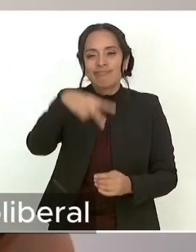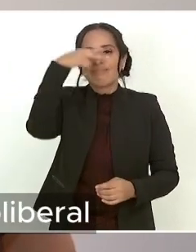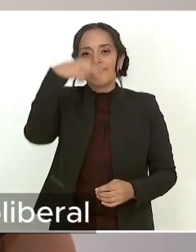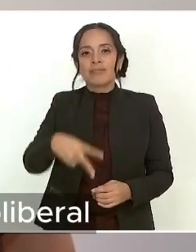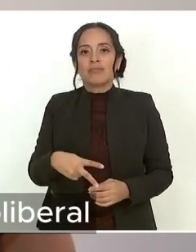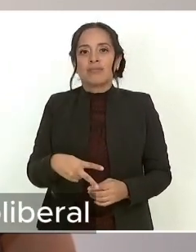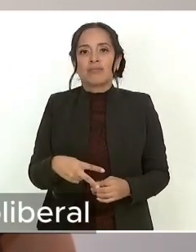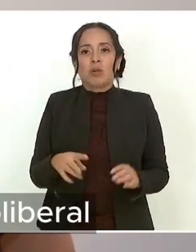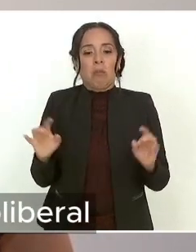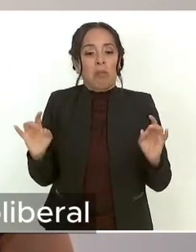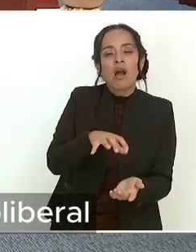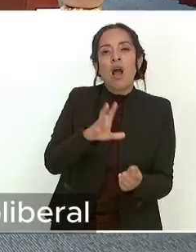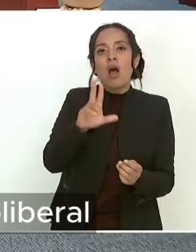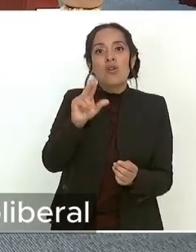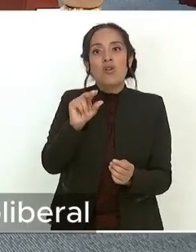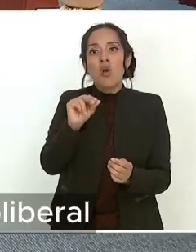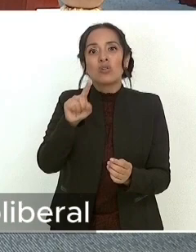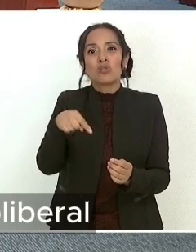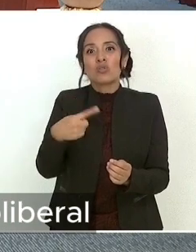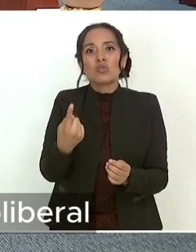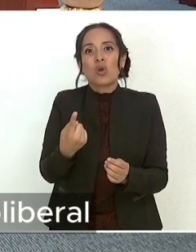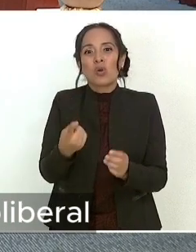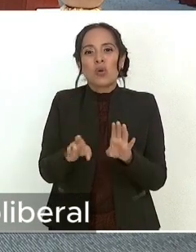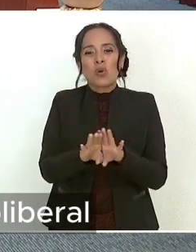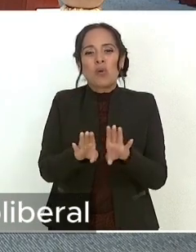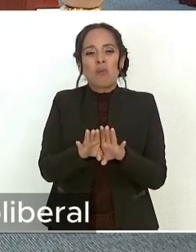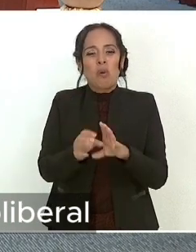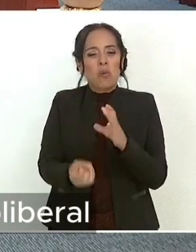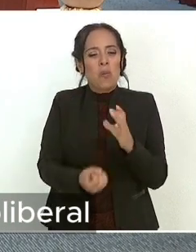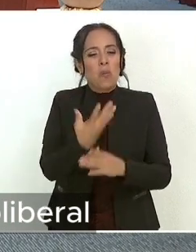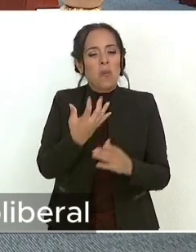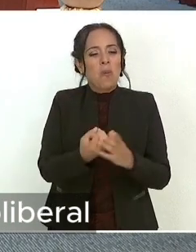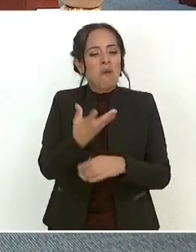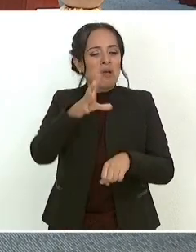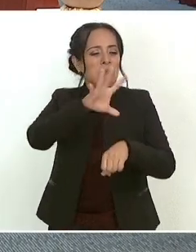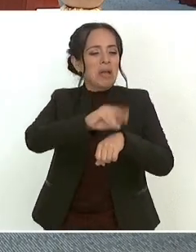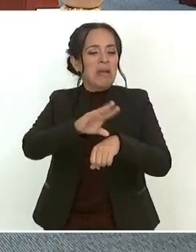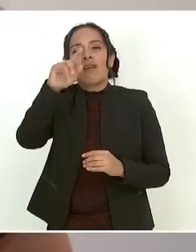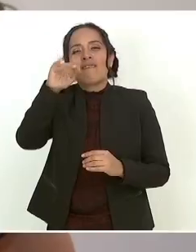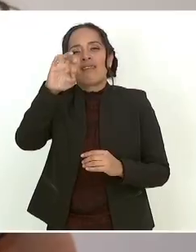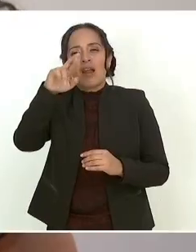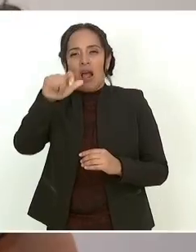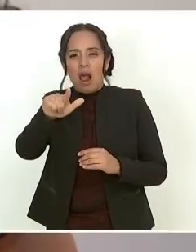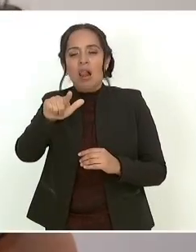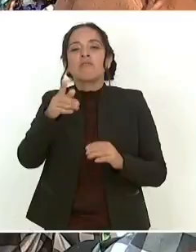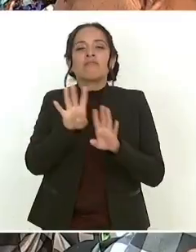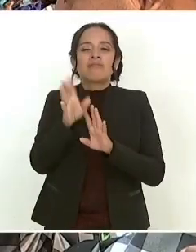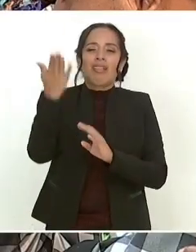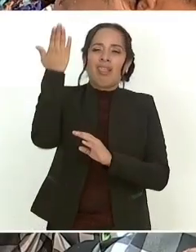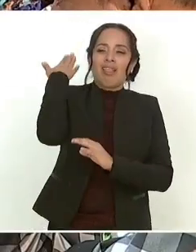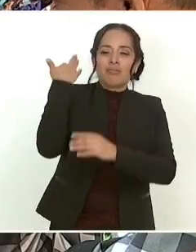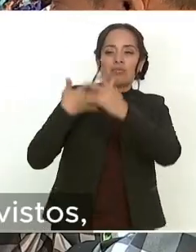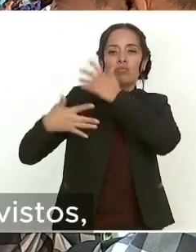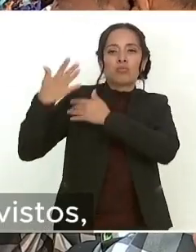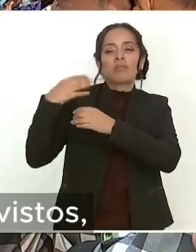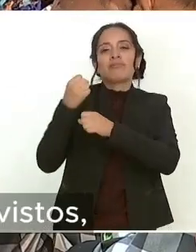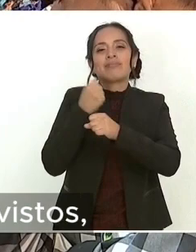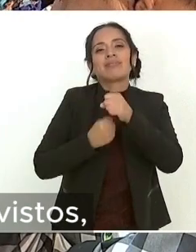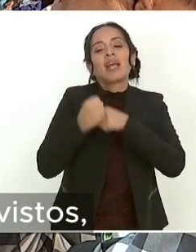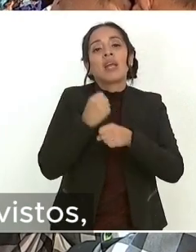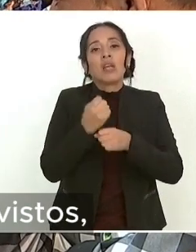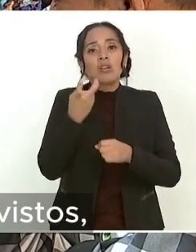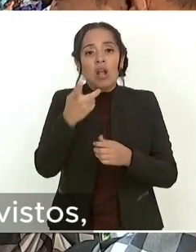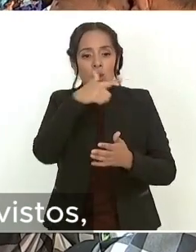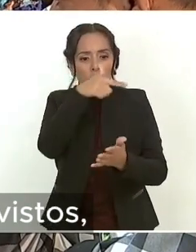es casual que durante toda la época neoliberal, que los años anteriores, los